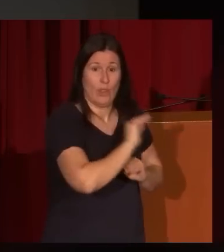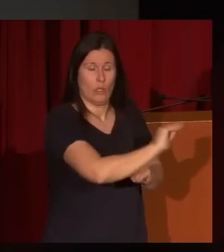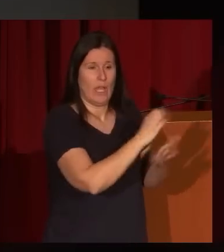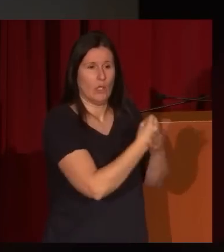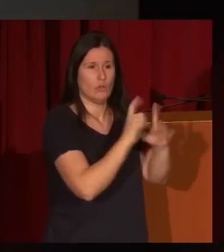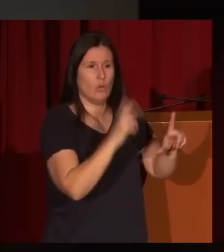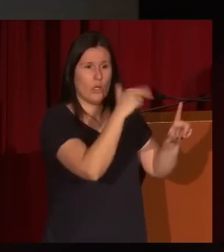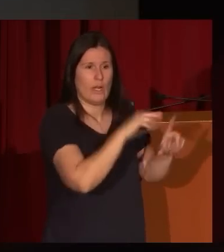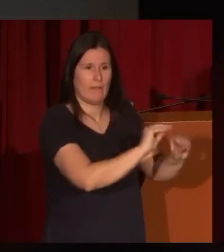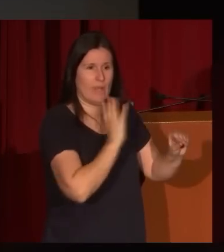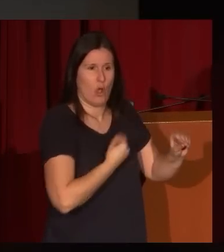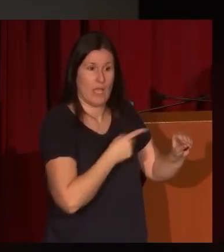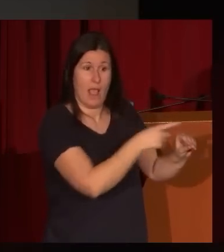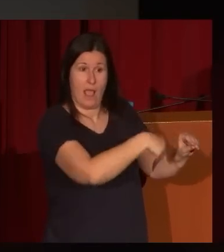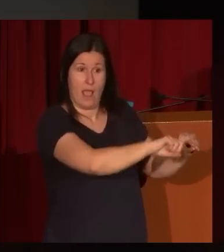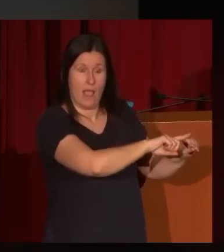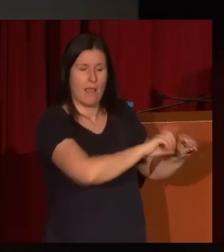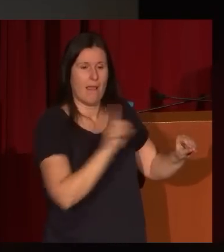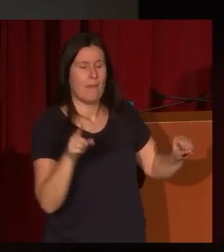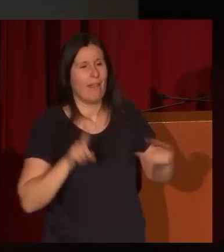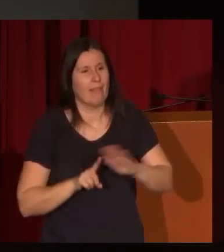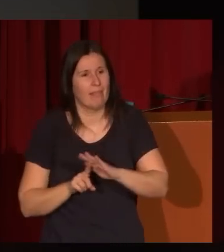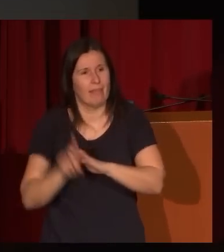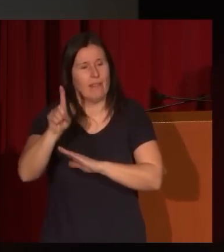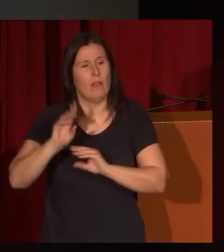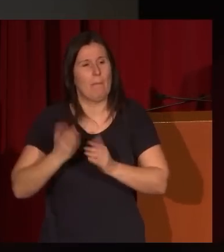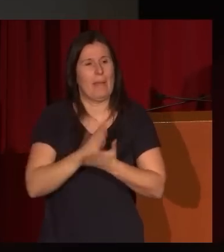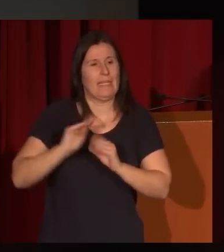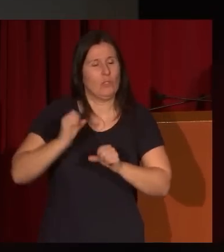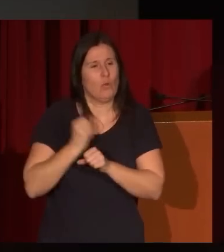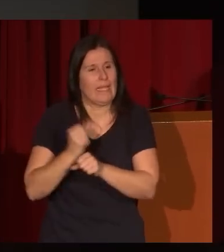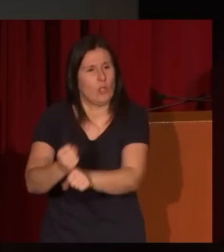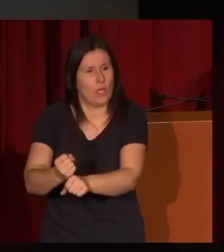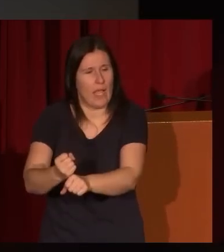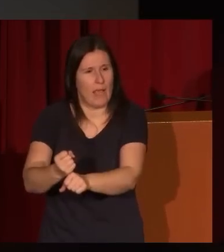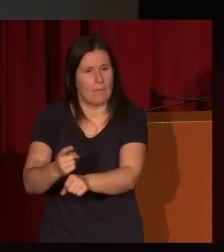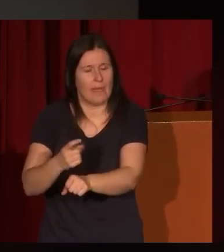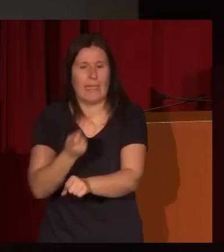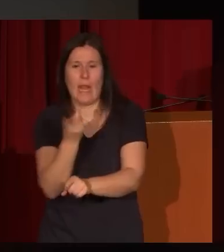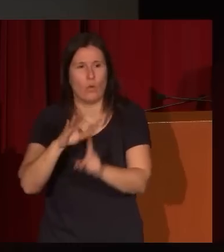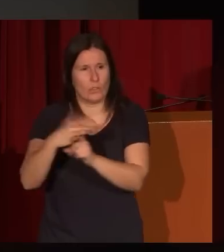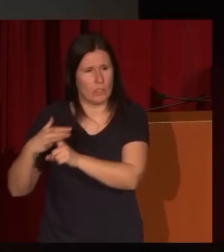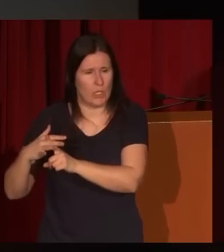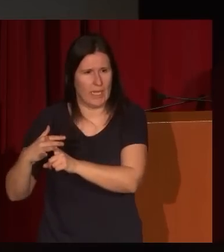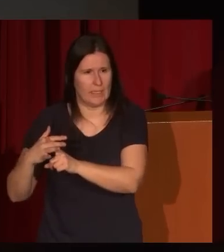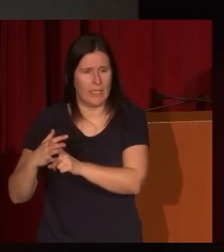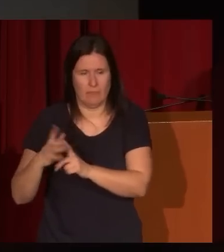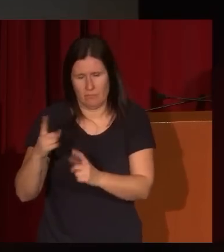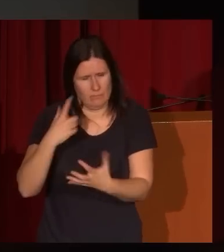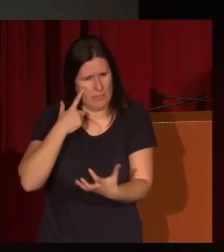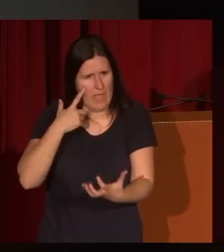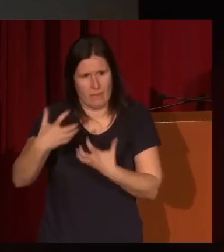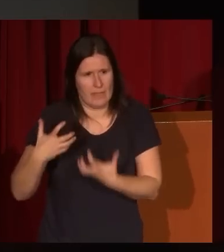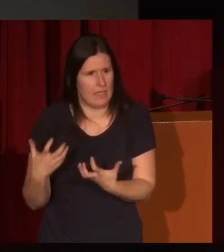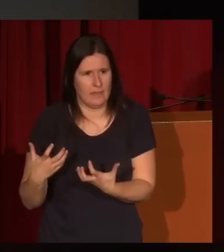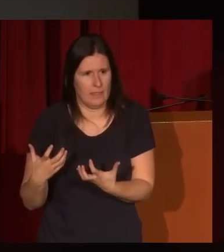iconografía goyesca para desarrollar una parte de su trayectoria que, en algunos casos, es muy evidente